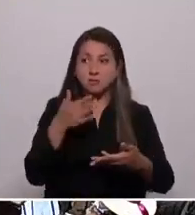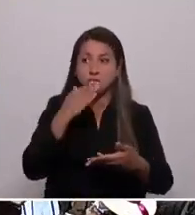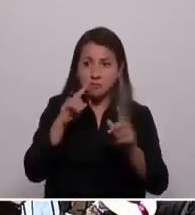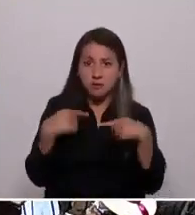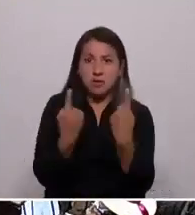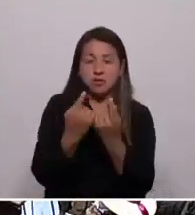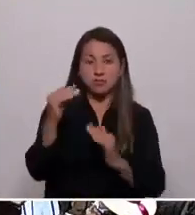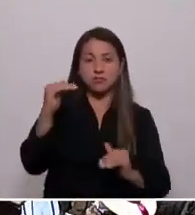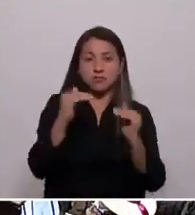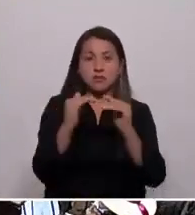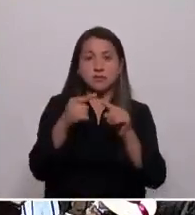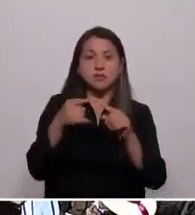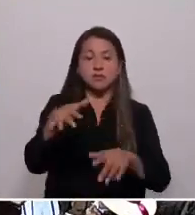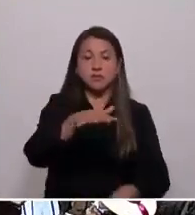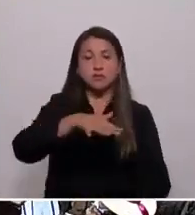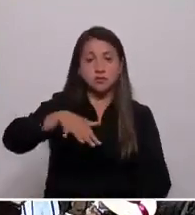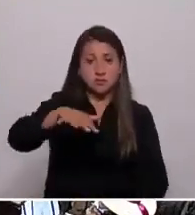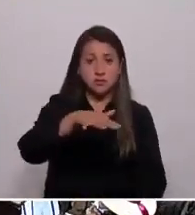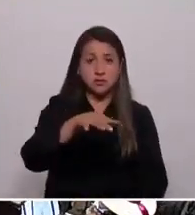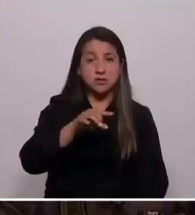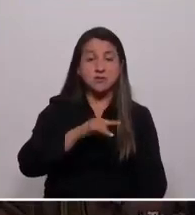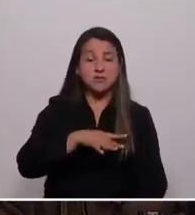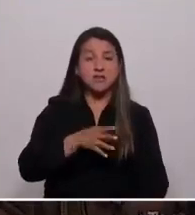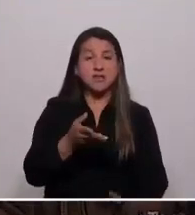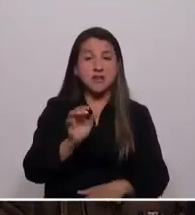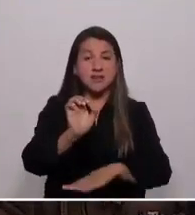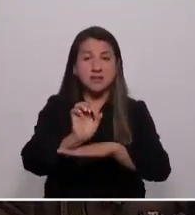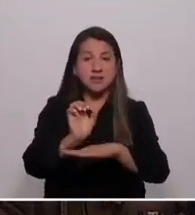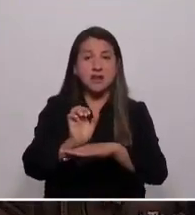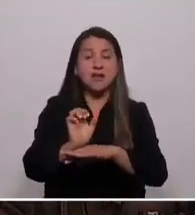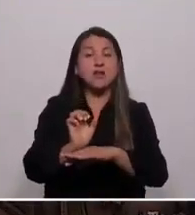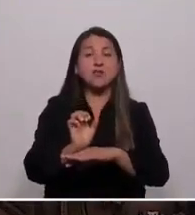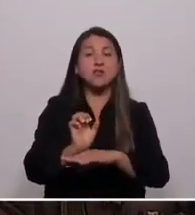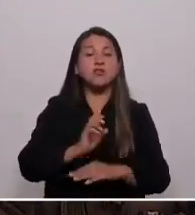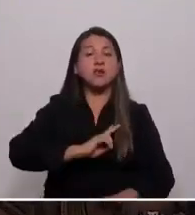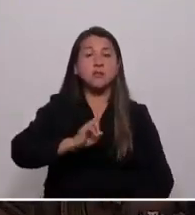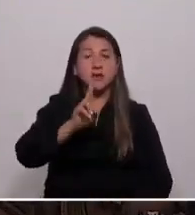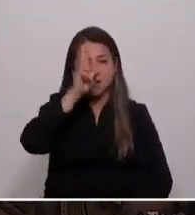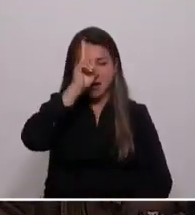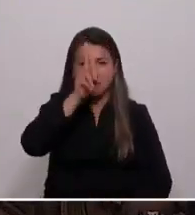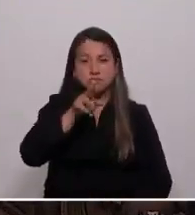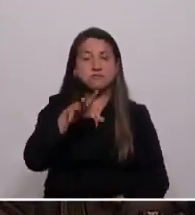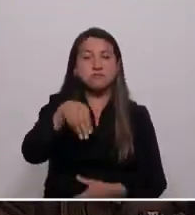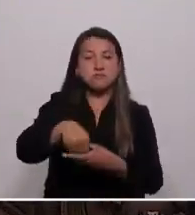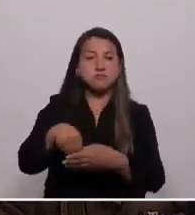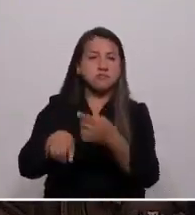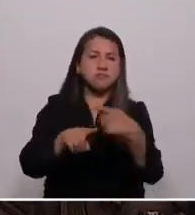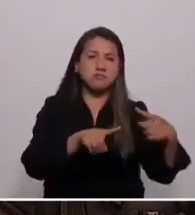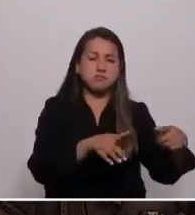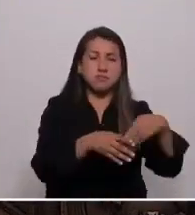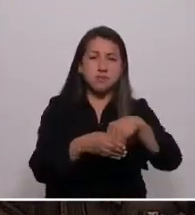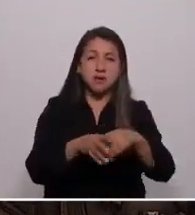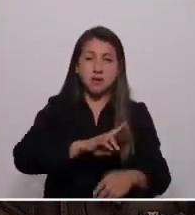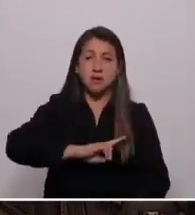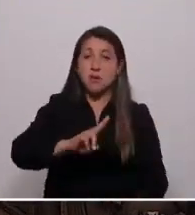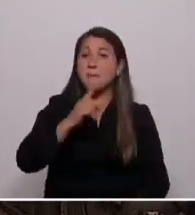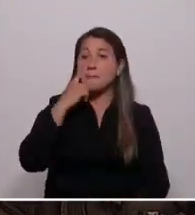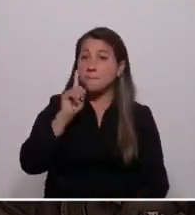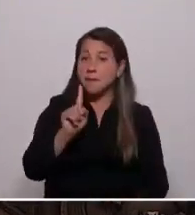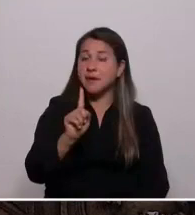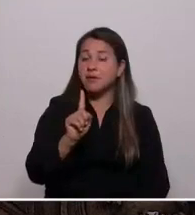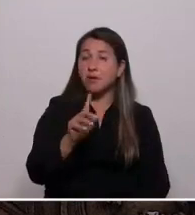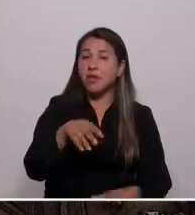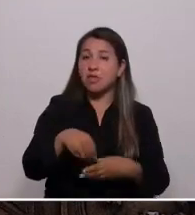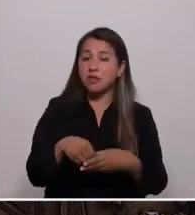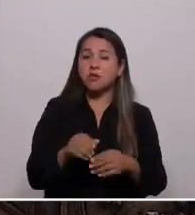equidad social. Chile debe ser un Estado laico, que respete la libertad de culto, pero que en su actuación sea completamente